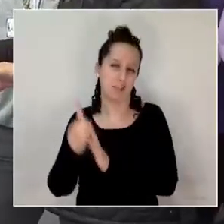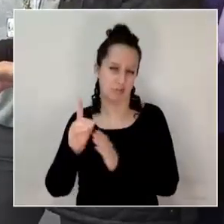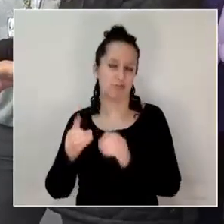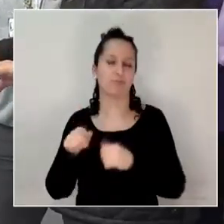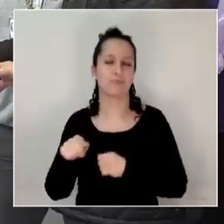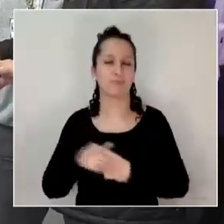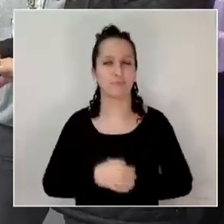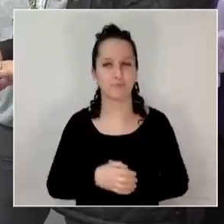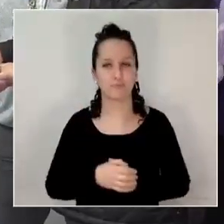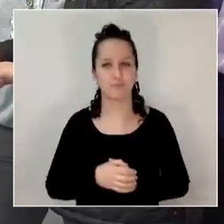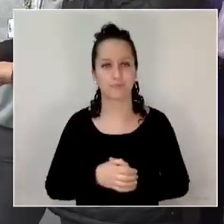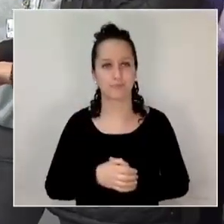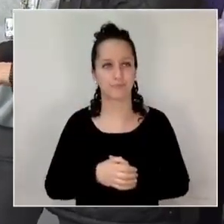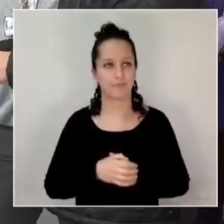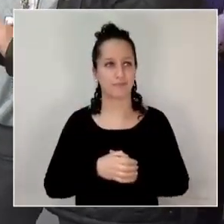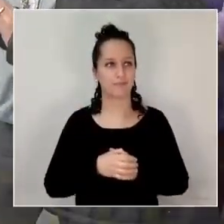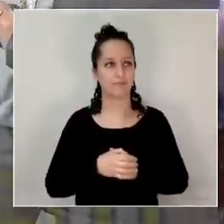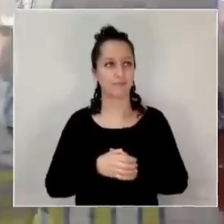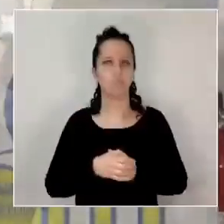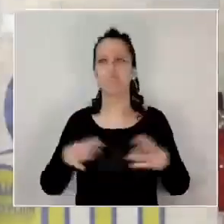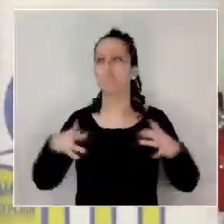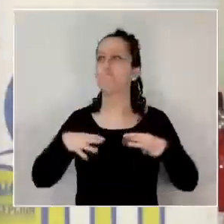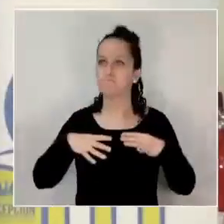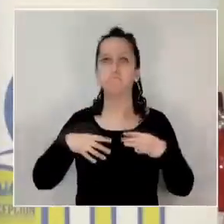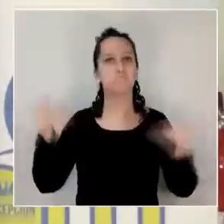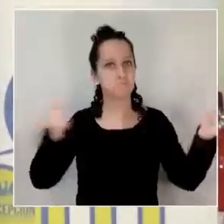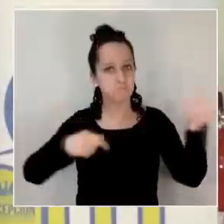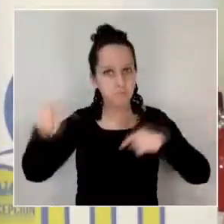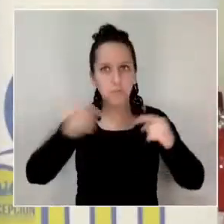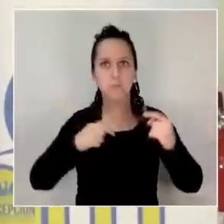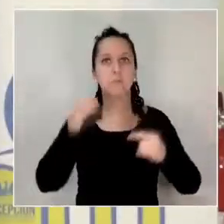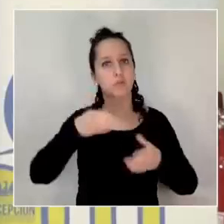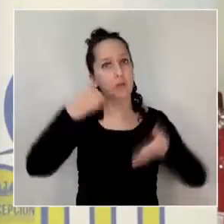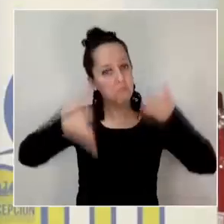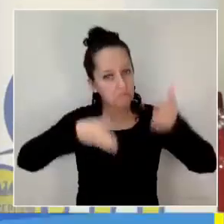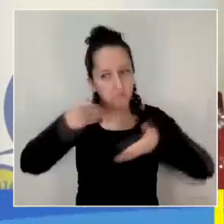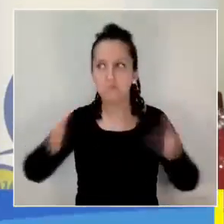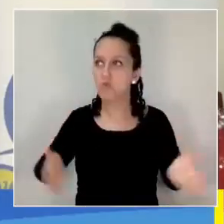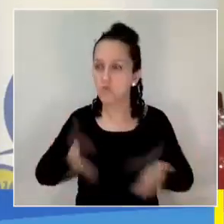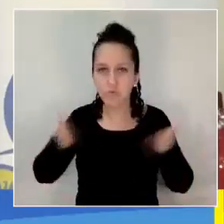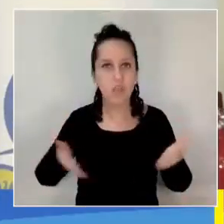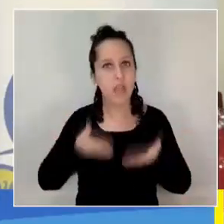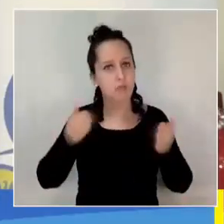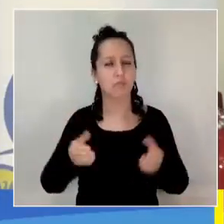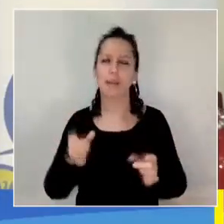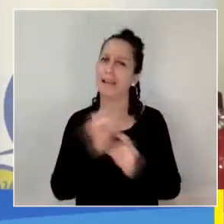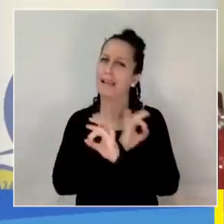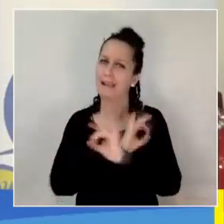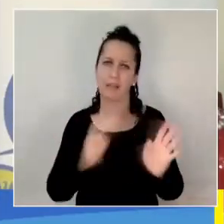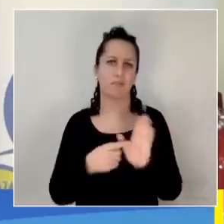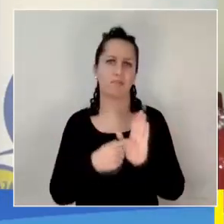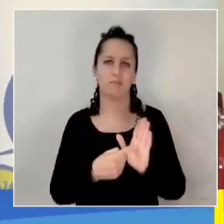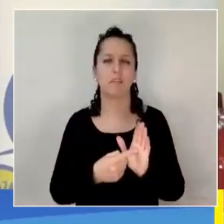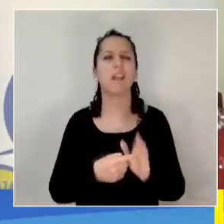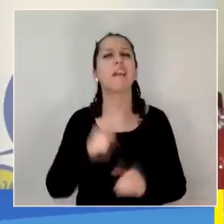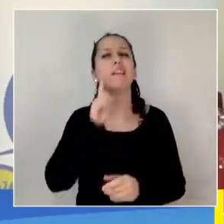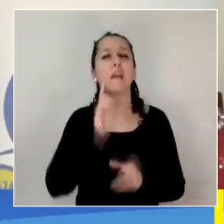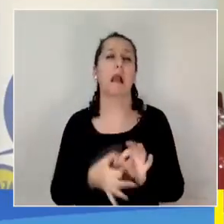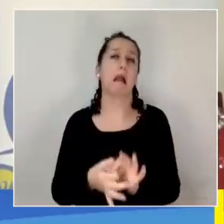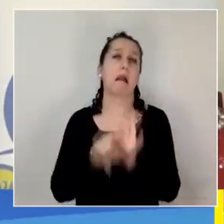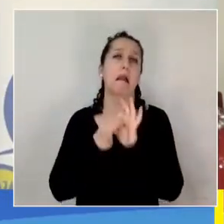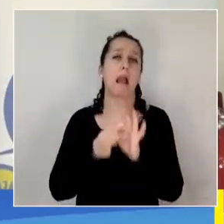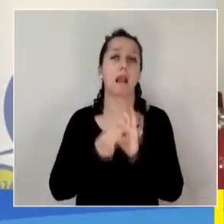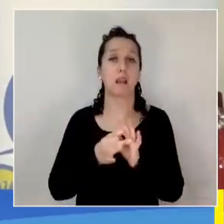Muy felices con la participación, con el compromiso, con el entusiasmo y también con el mensaje muy claro. Pero acá los únicos que ganan